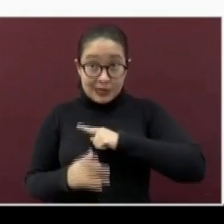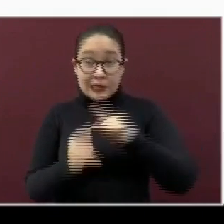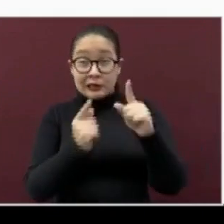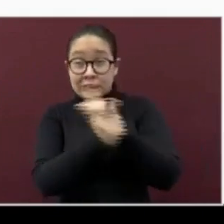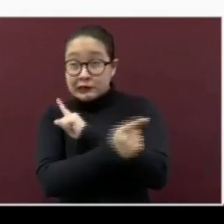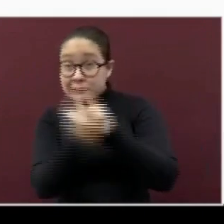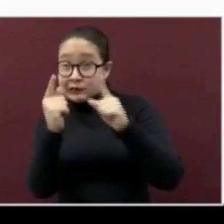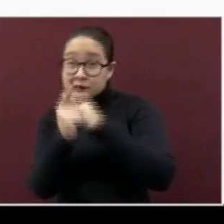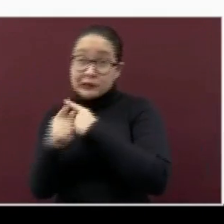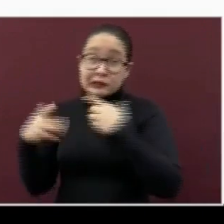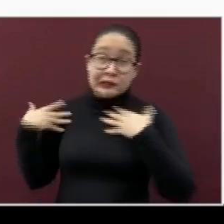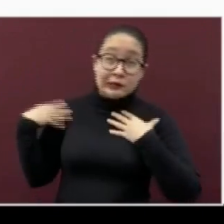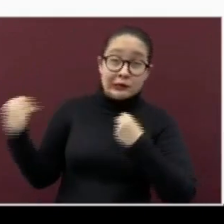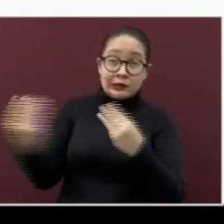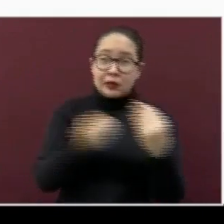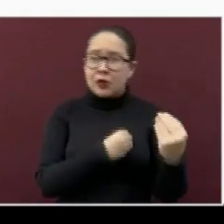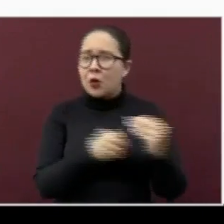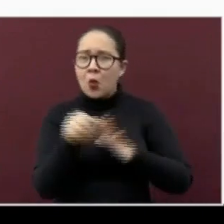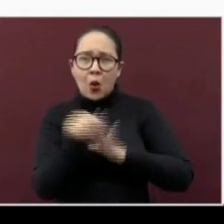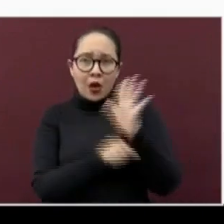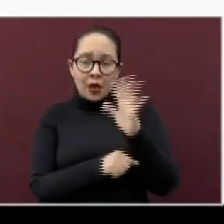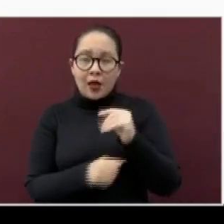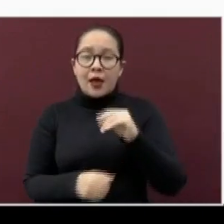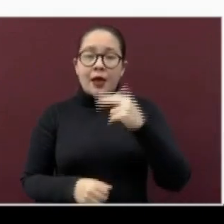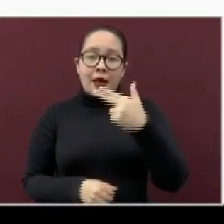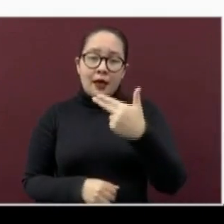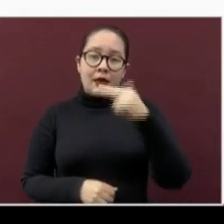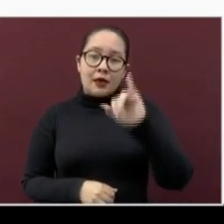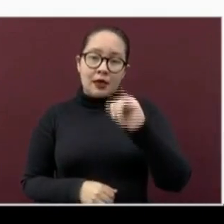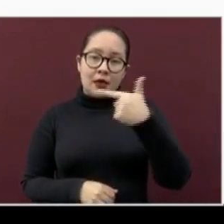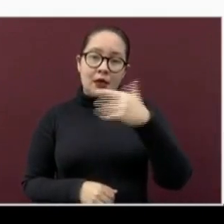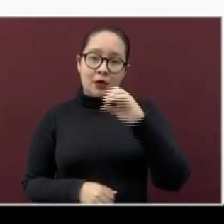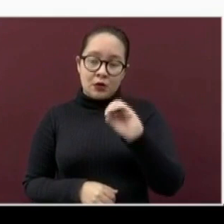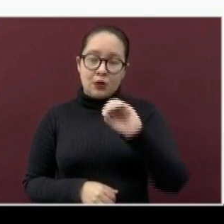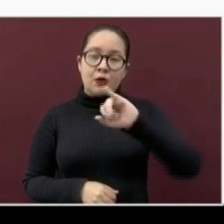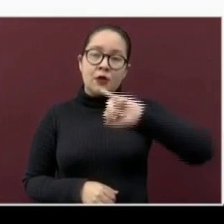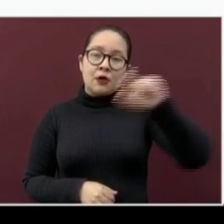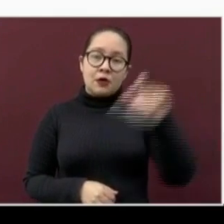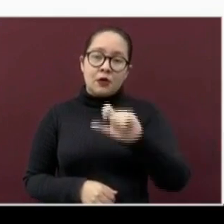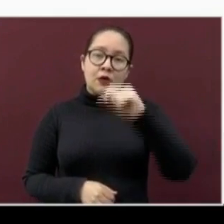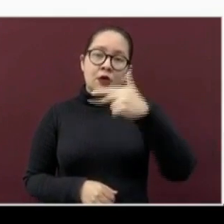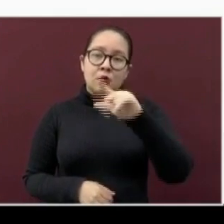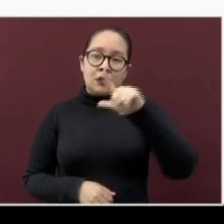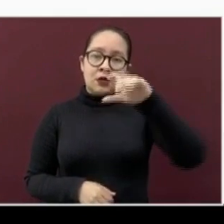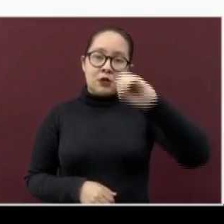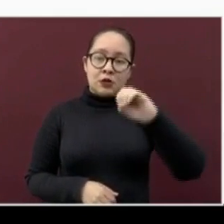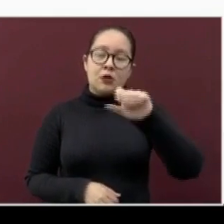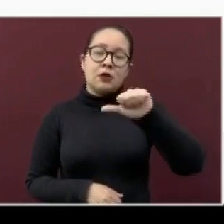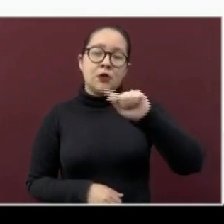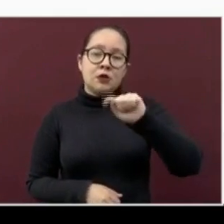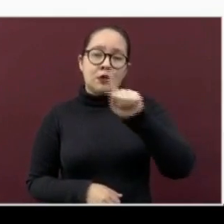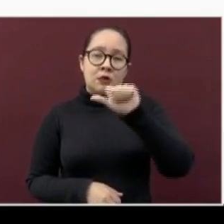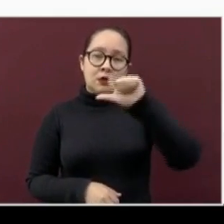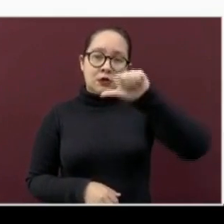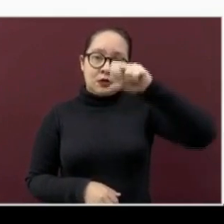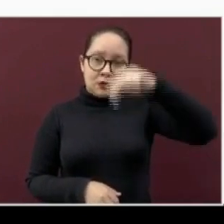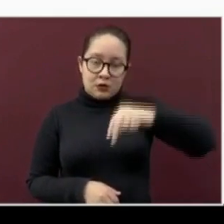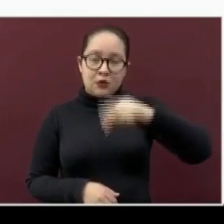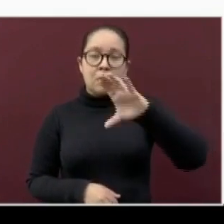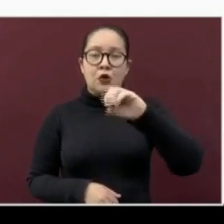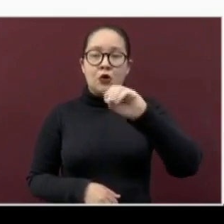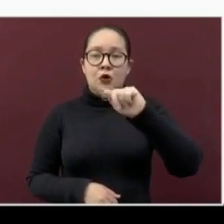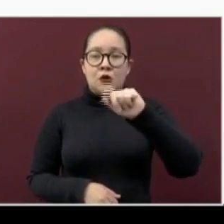movimiento en la transmisión, como son El Higo, Izhuatlancillo, Atsalan, Cotaxla,